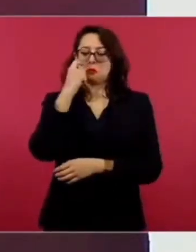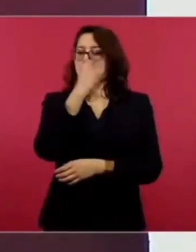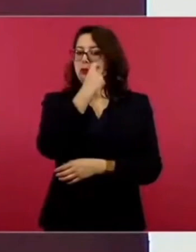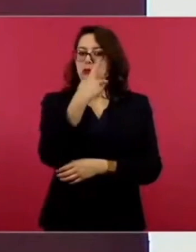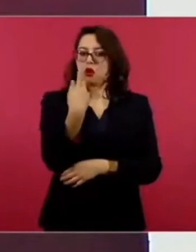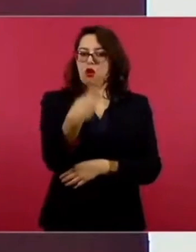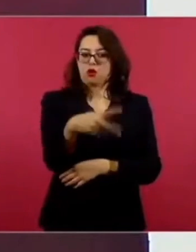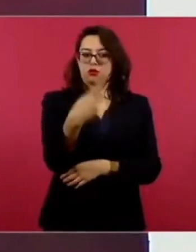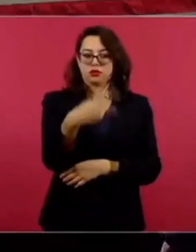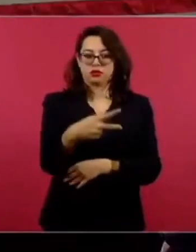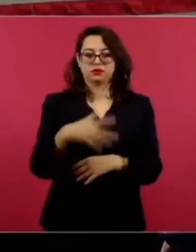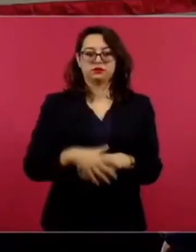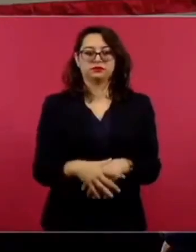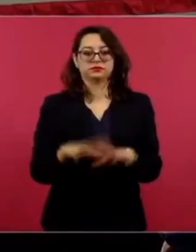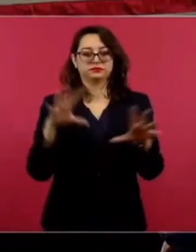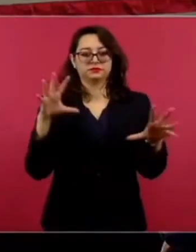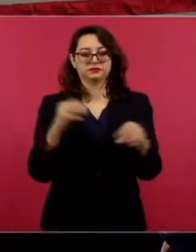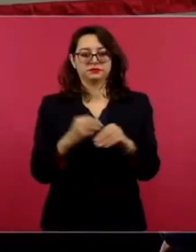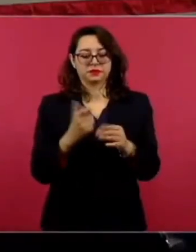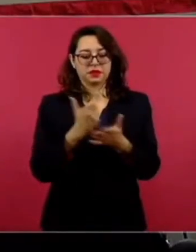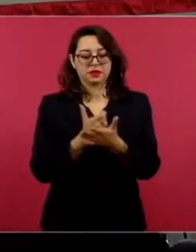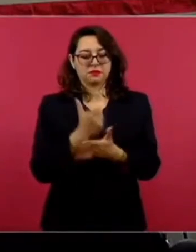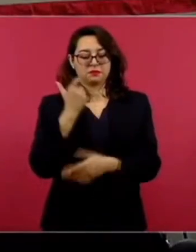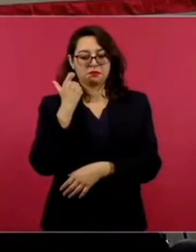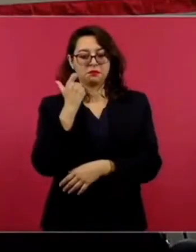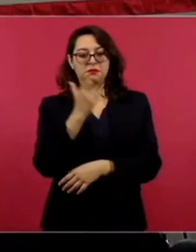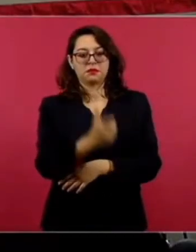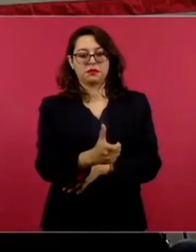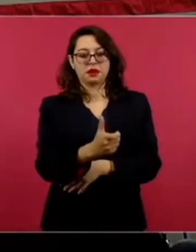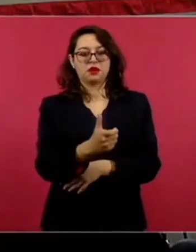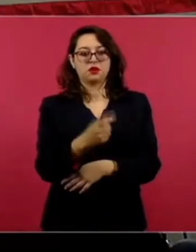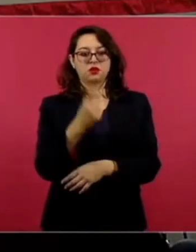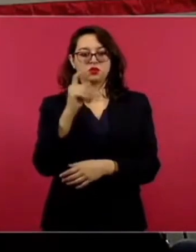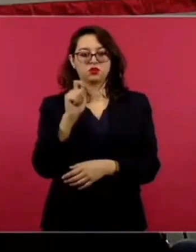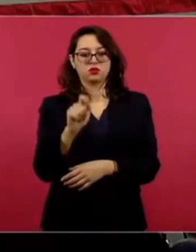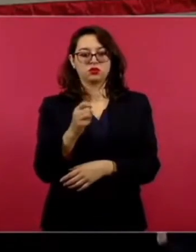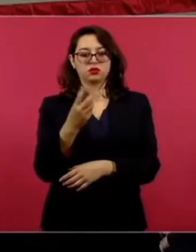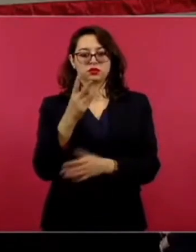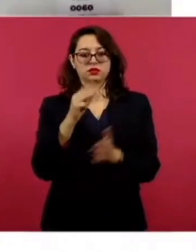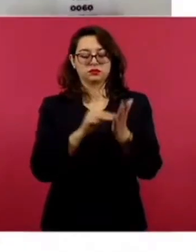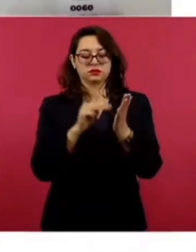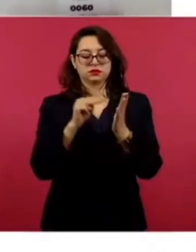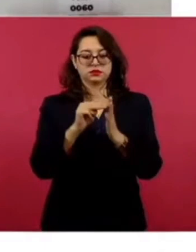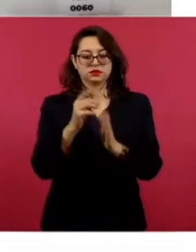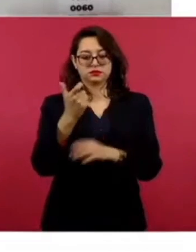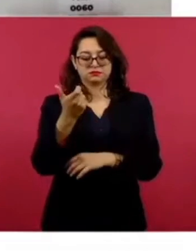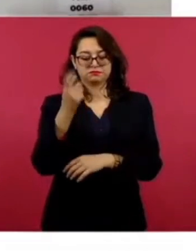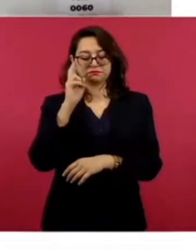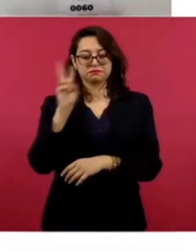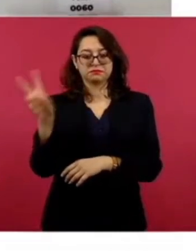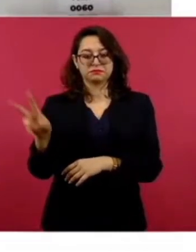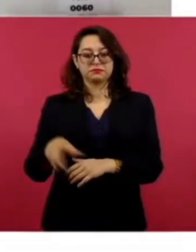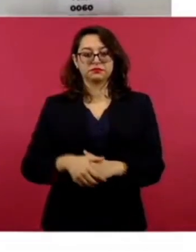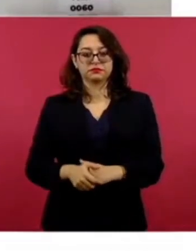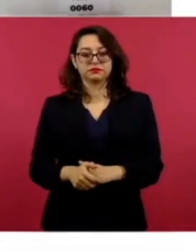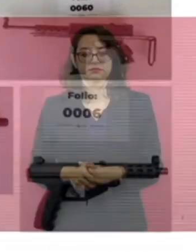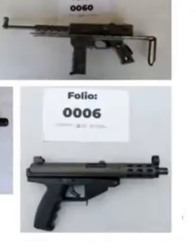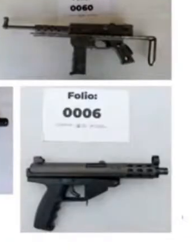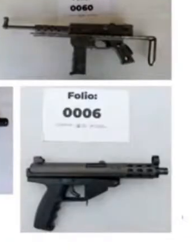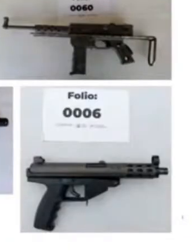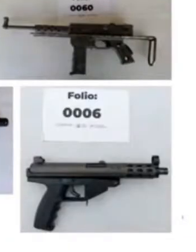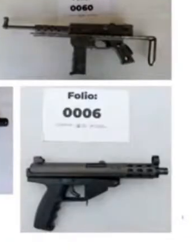Este fue el total de inversión por parte del gobierno federal y fueron 10,657